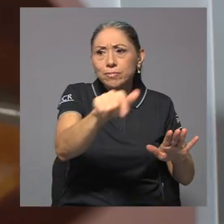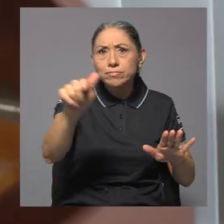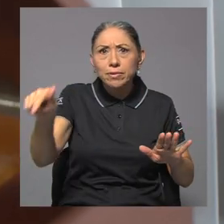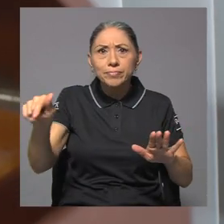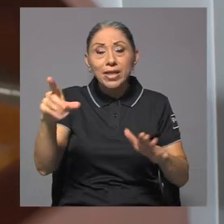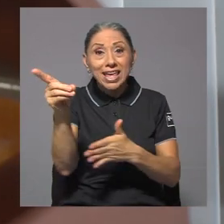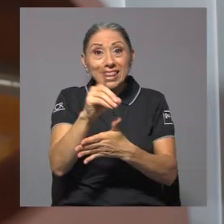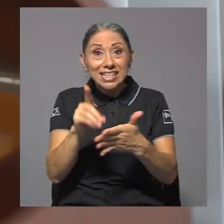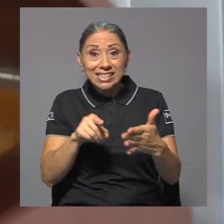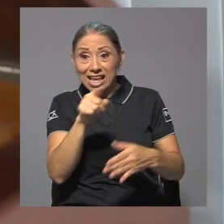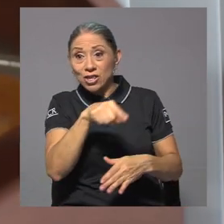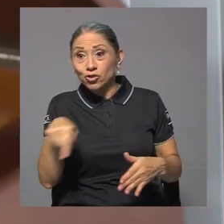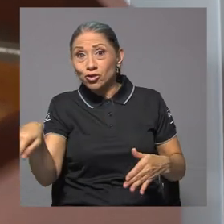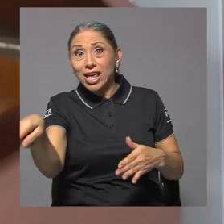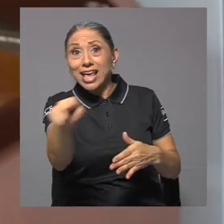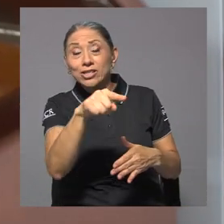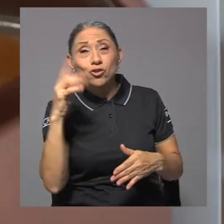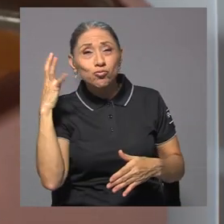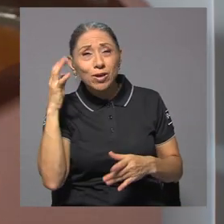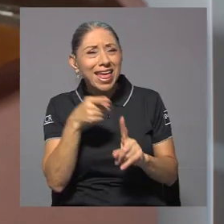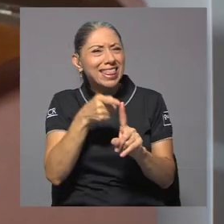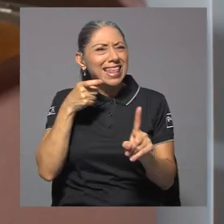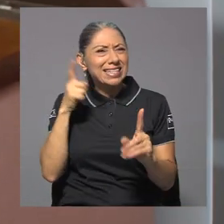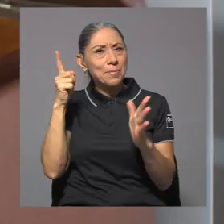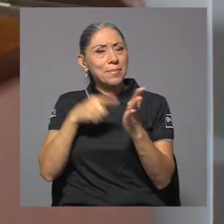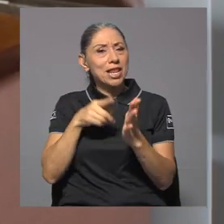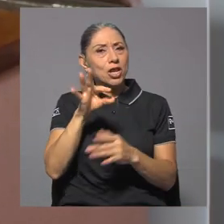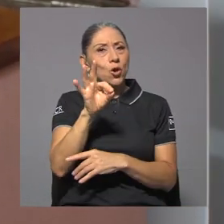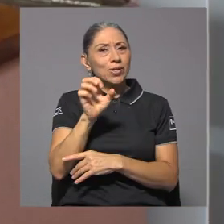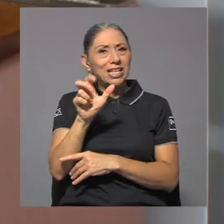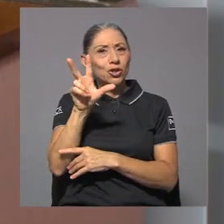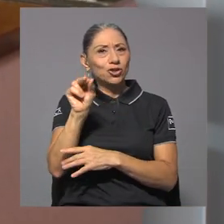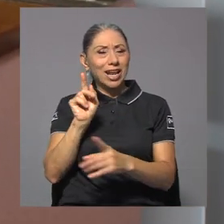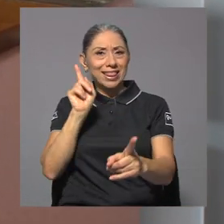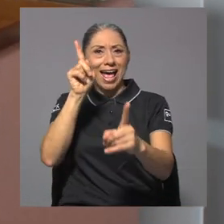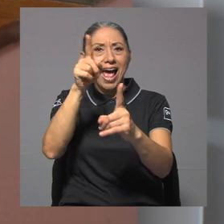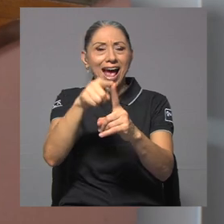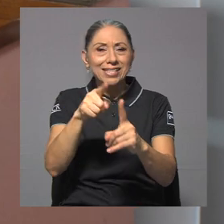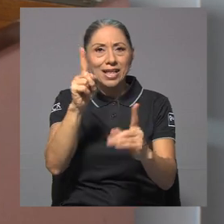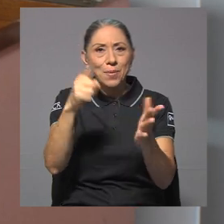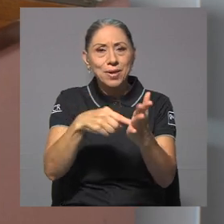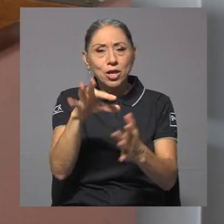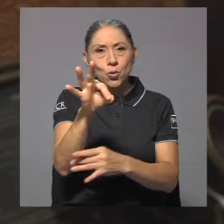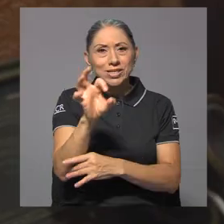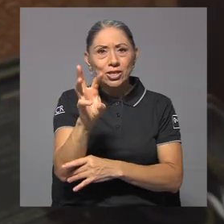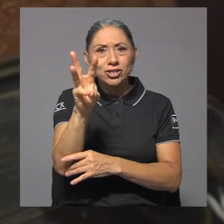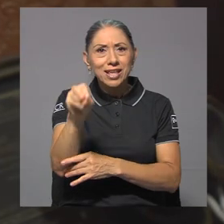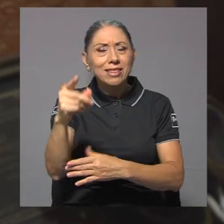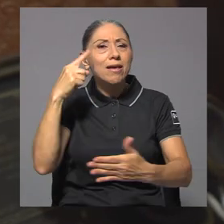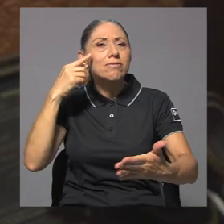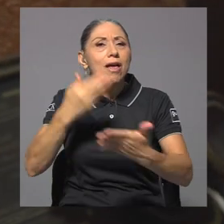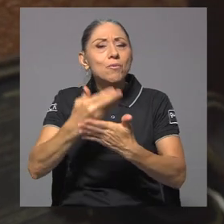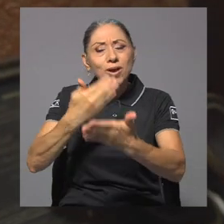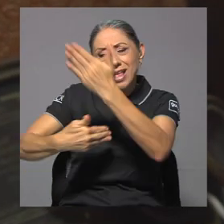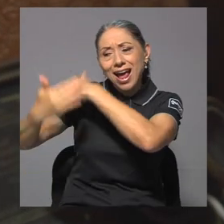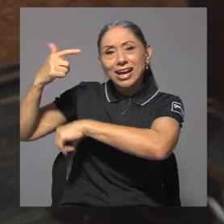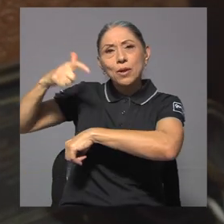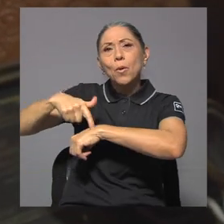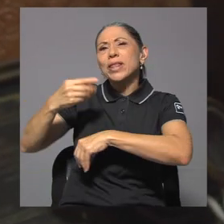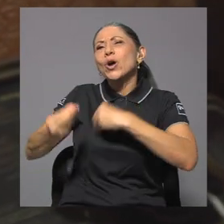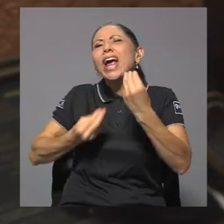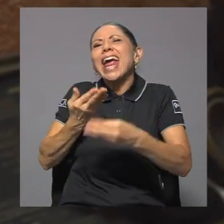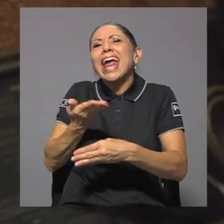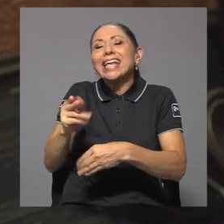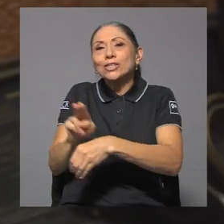Los diseños de estos dispositivos, que datan de entre 1930 y 1960, son un reflejo de las tendencias de su